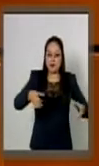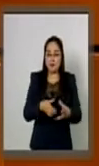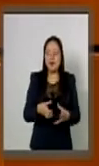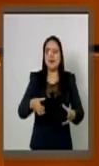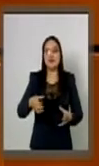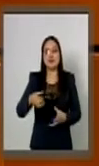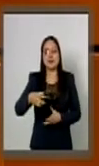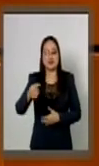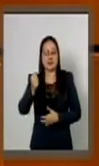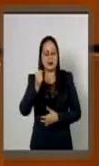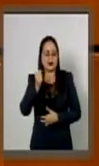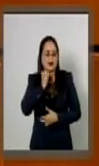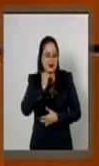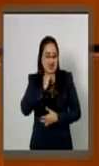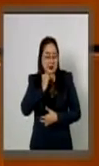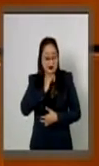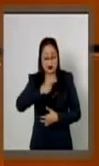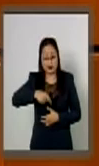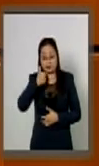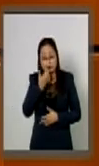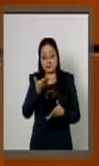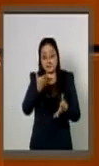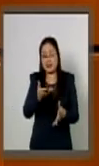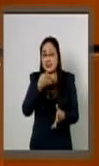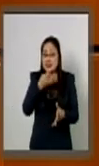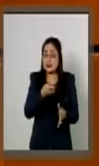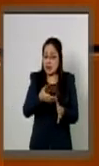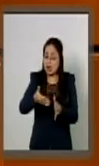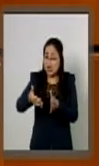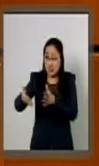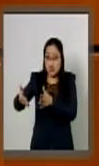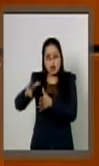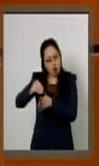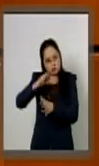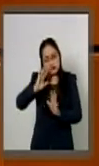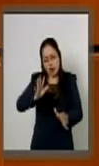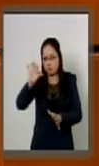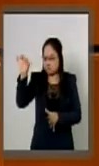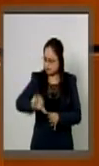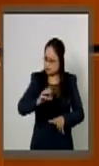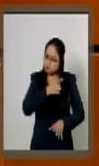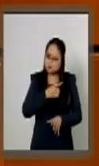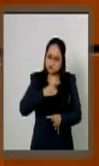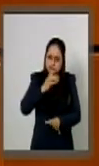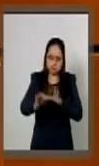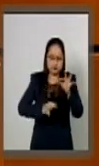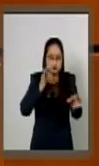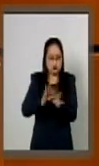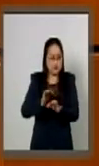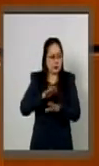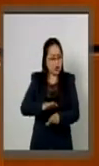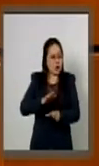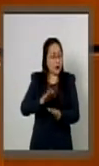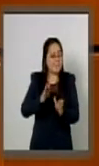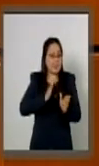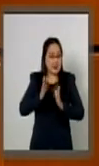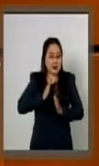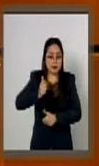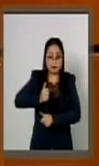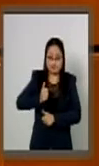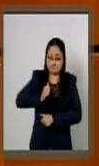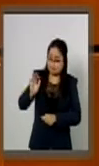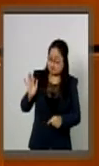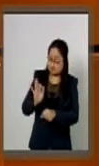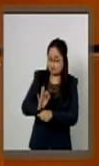consideramos que resulta impostergable contar con una legislación que dé certeza jurídica a las Fuerzas Armadas en